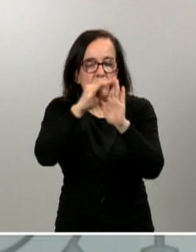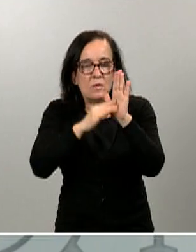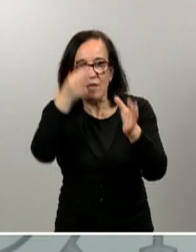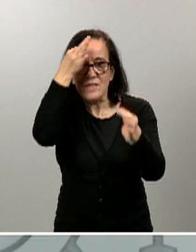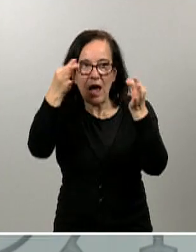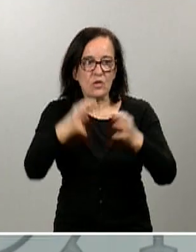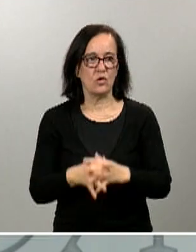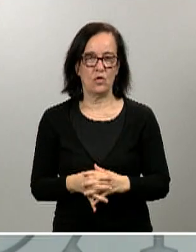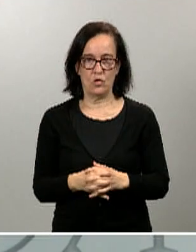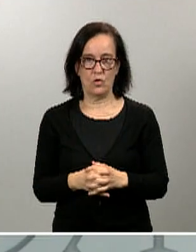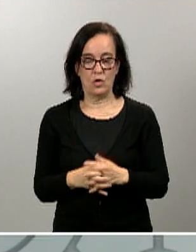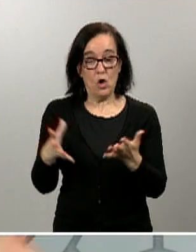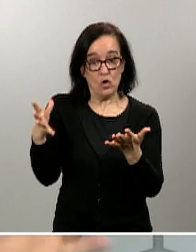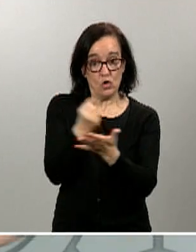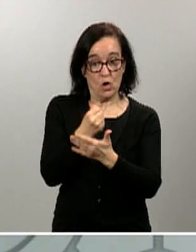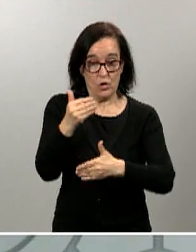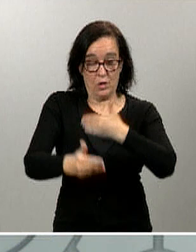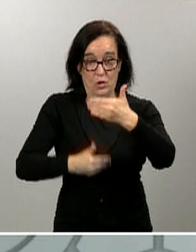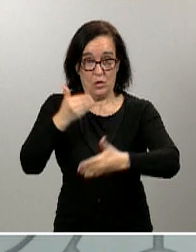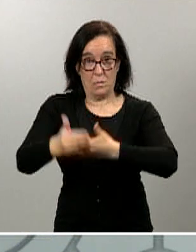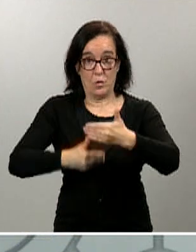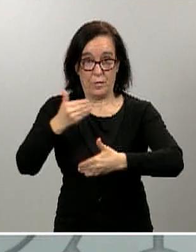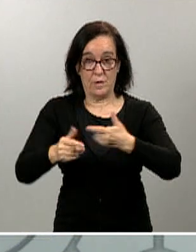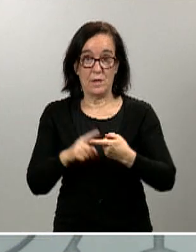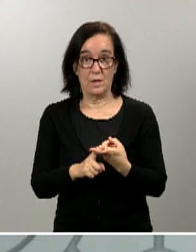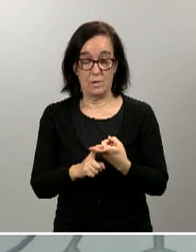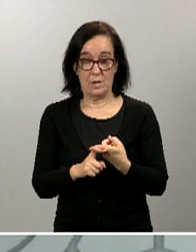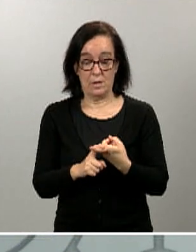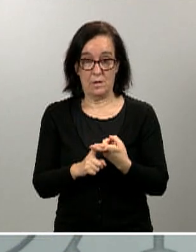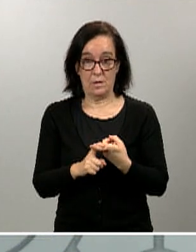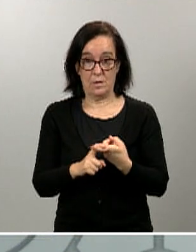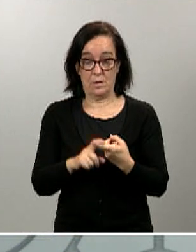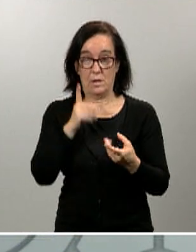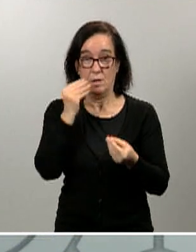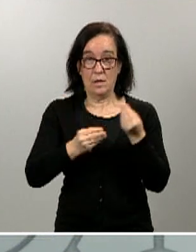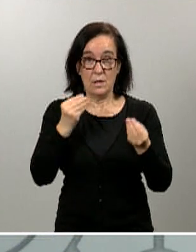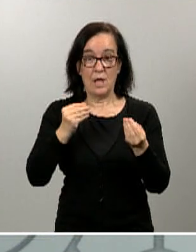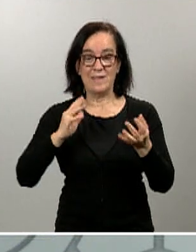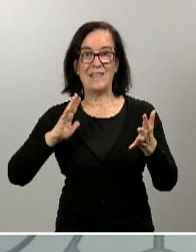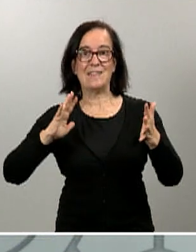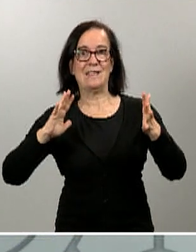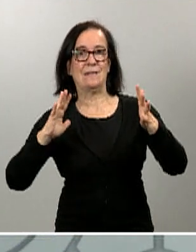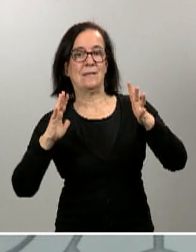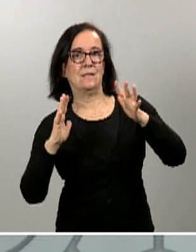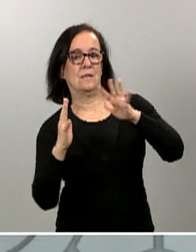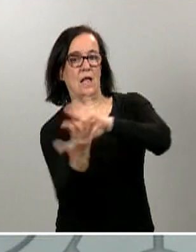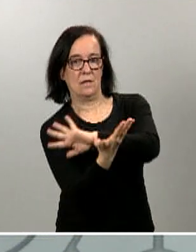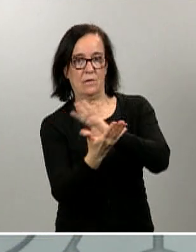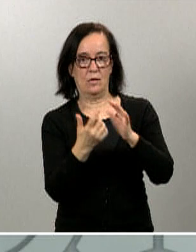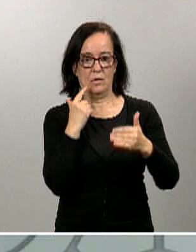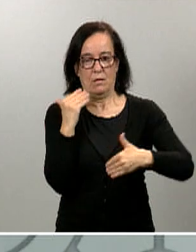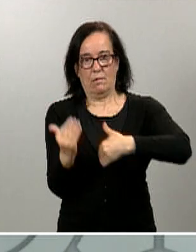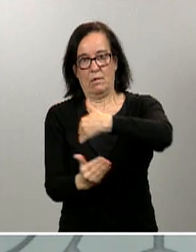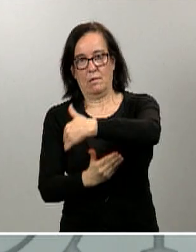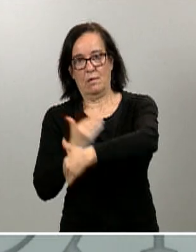Todo el proceso que estamos siguiendo, todo el proceso que estamos llamando de transición, que será lo que va a ir marcando a